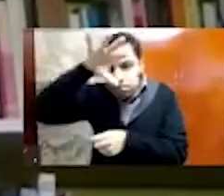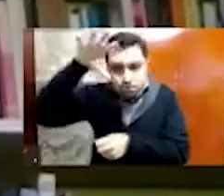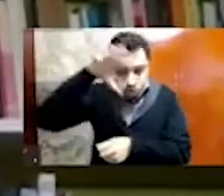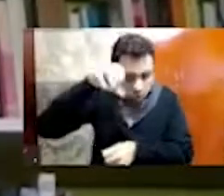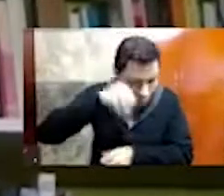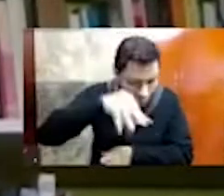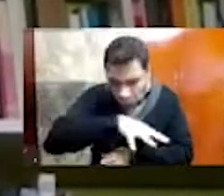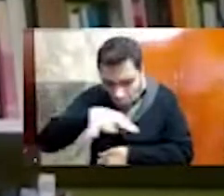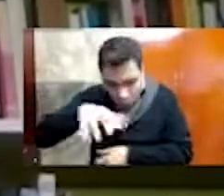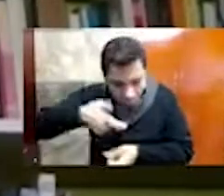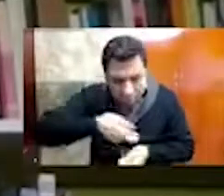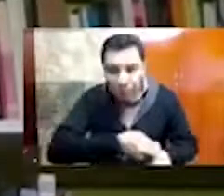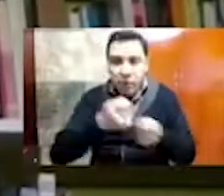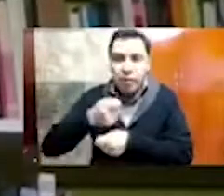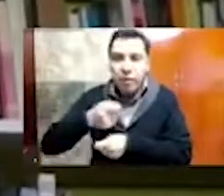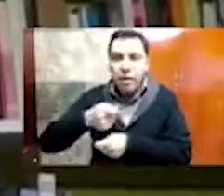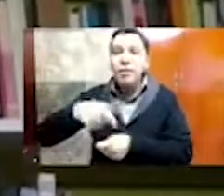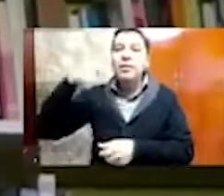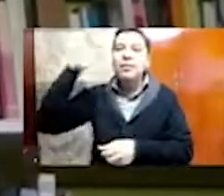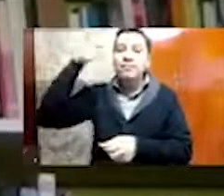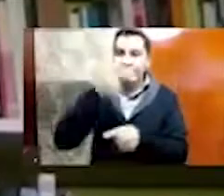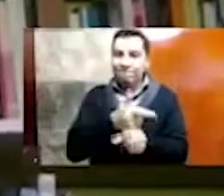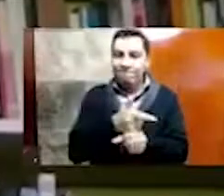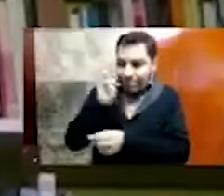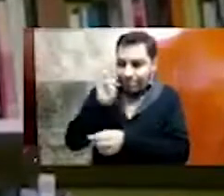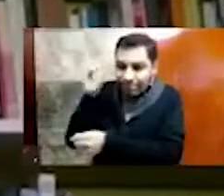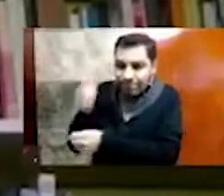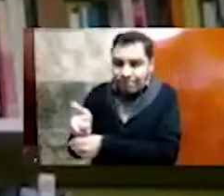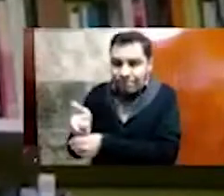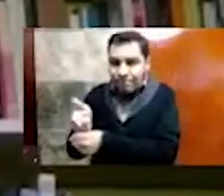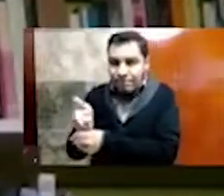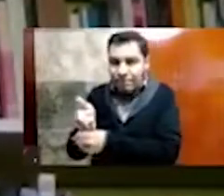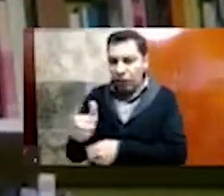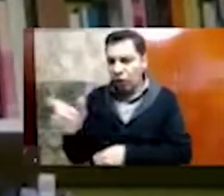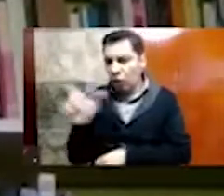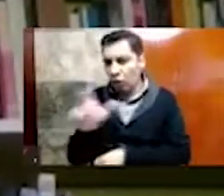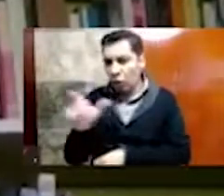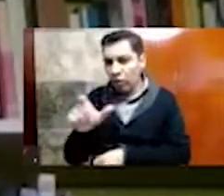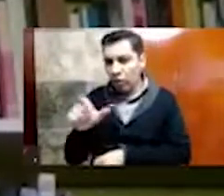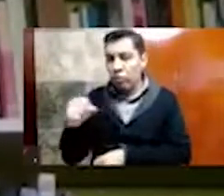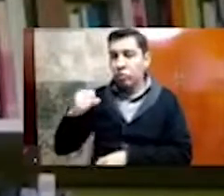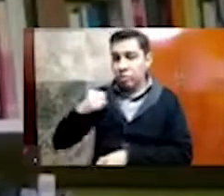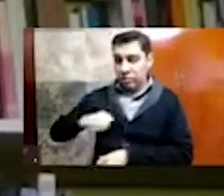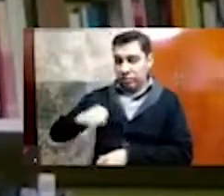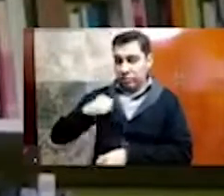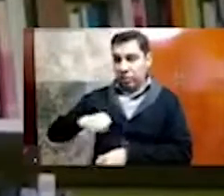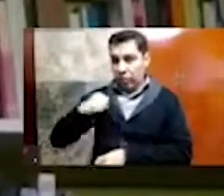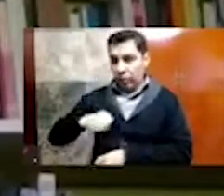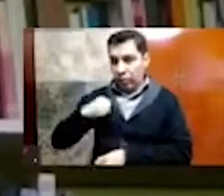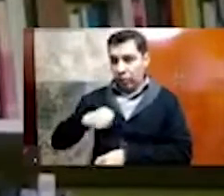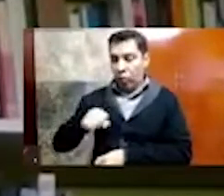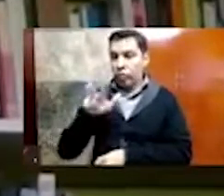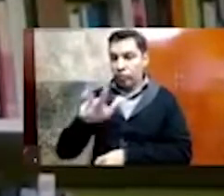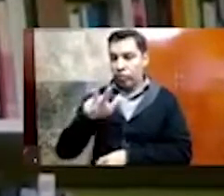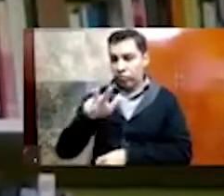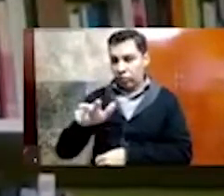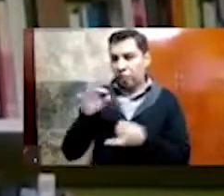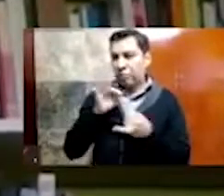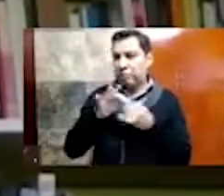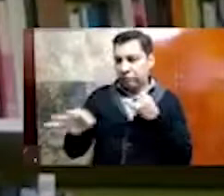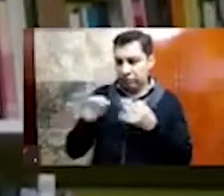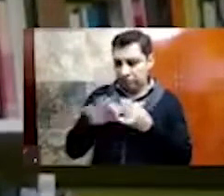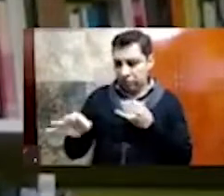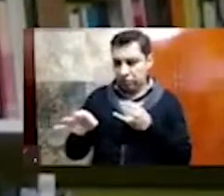que fueron llevados a cabo a finales del siglo XVIII, ¿no? Con el